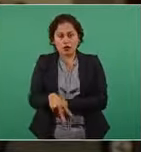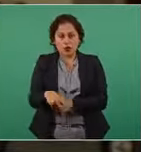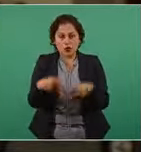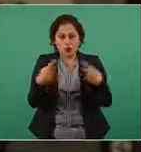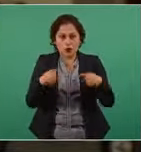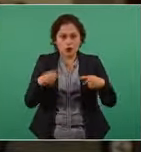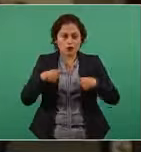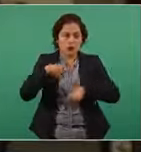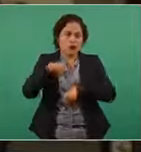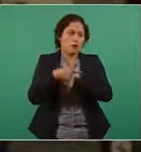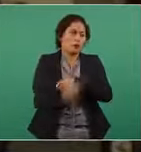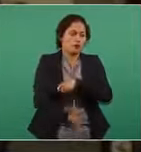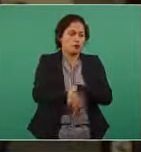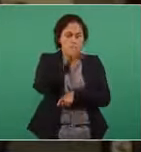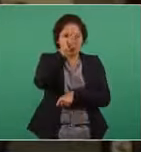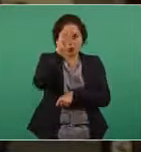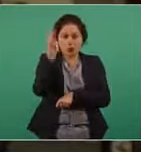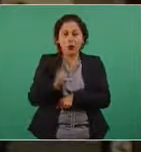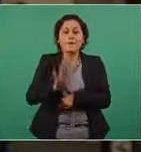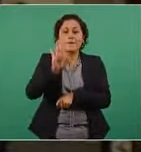ser corresponsal de guerra